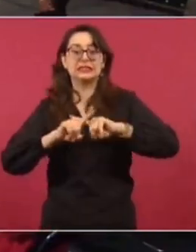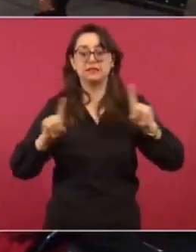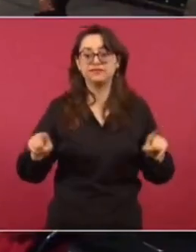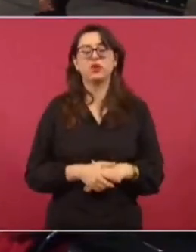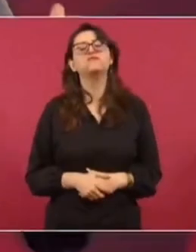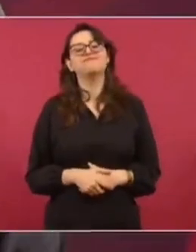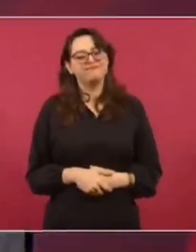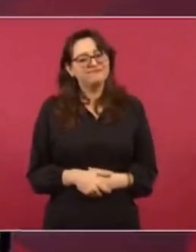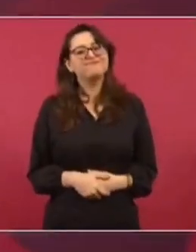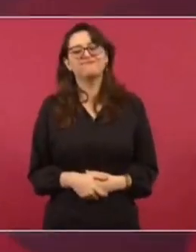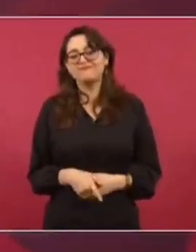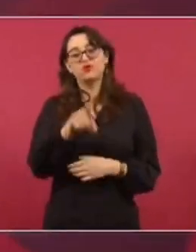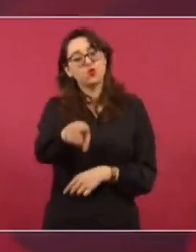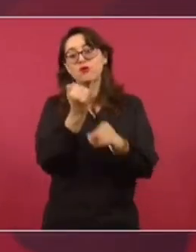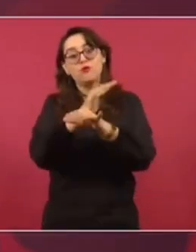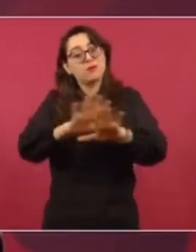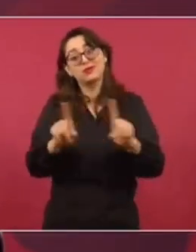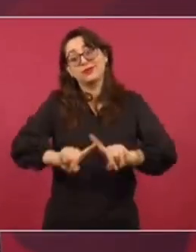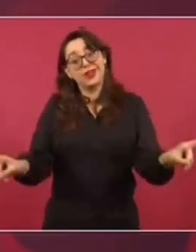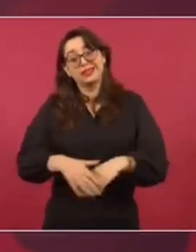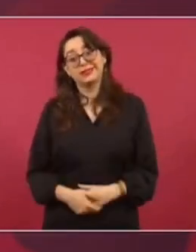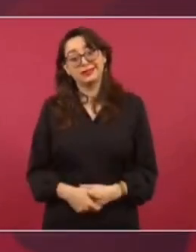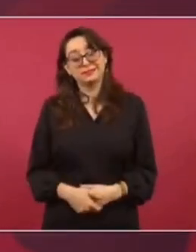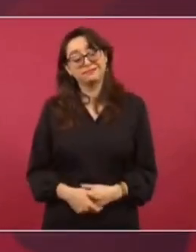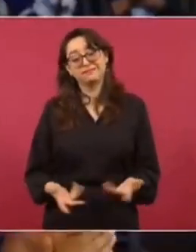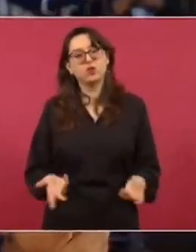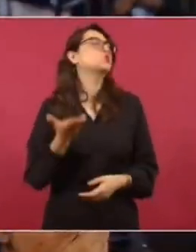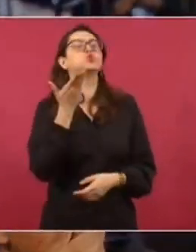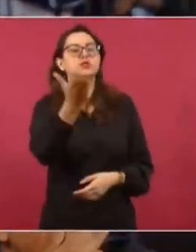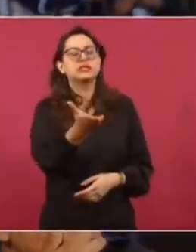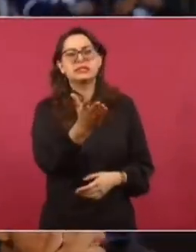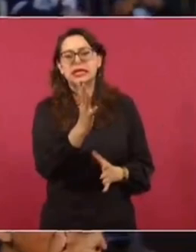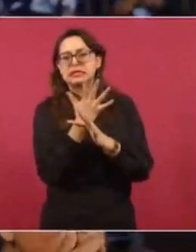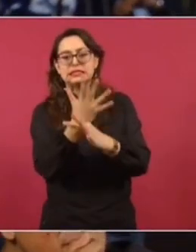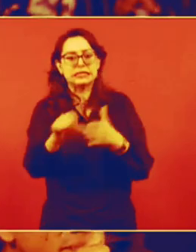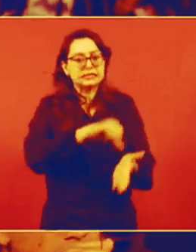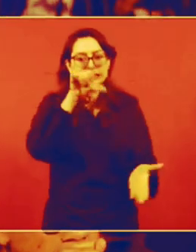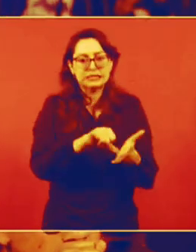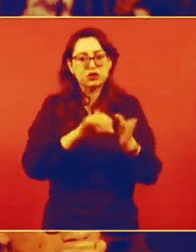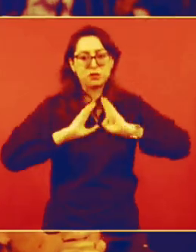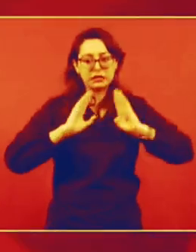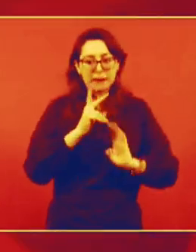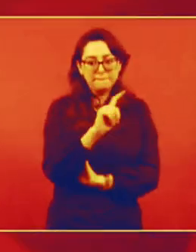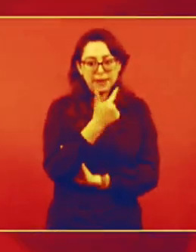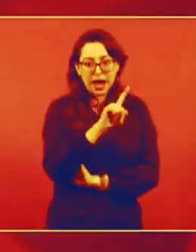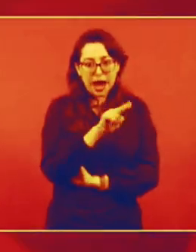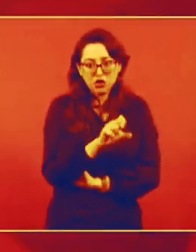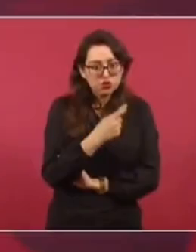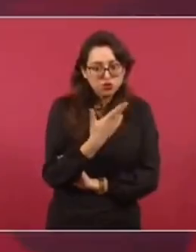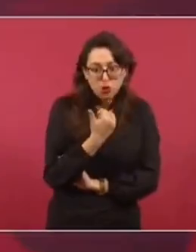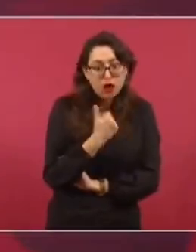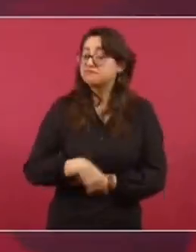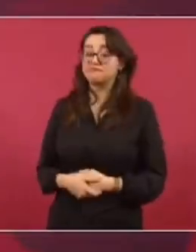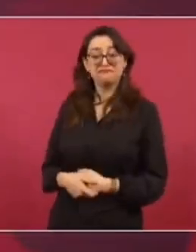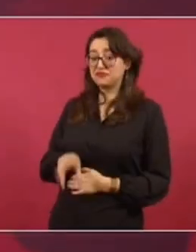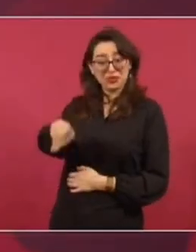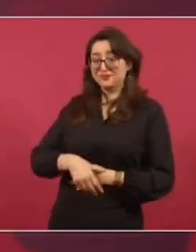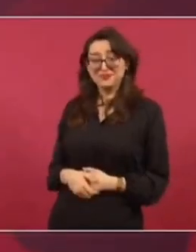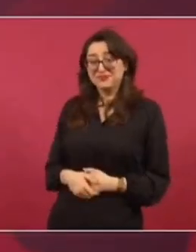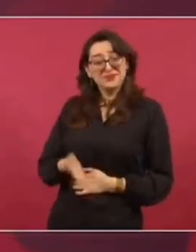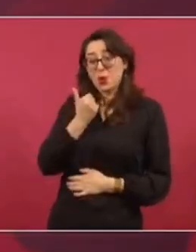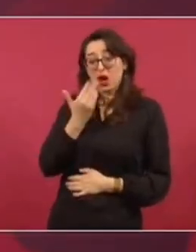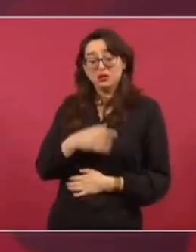tenemos entonces informaciones distintas. O yo tengo otro dato. Entonces, usted dice que el Centro Militar de Inteligencia no opera Pegasus. No, no opera Pegasus. Y además,